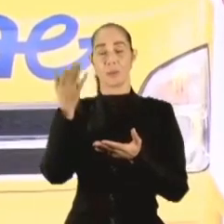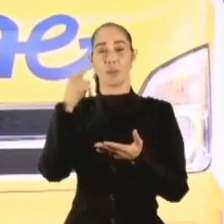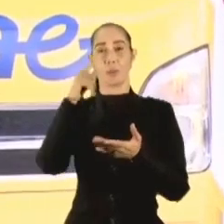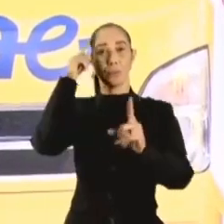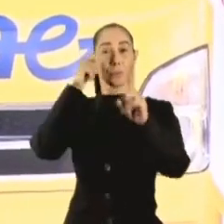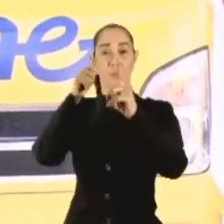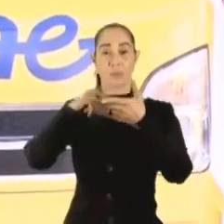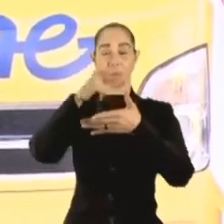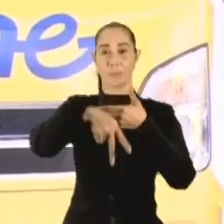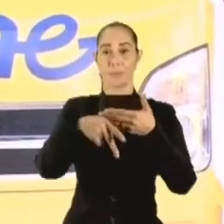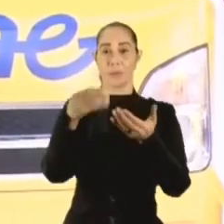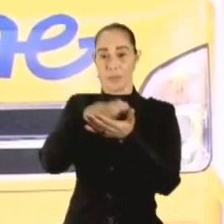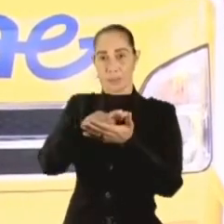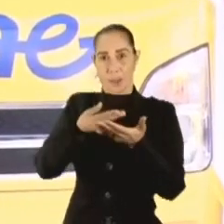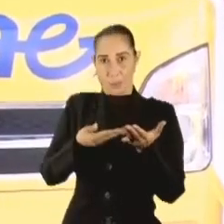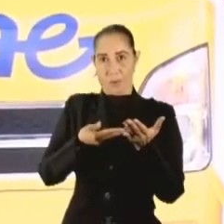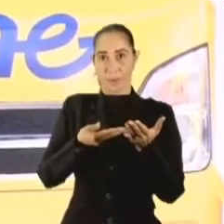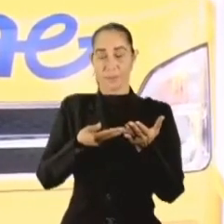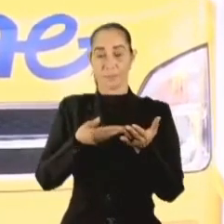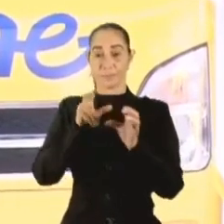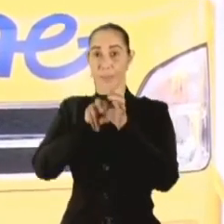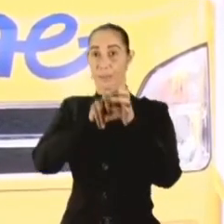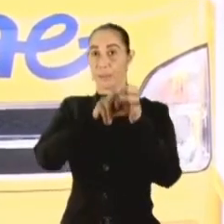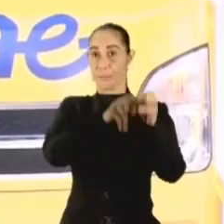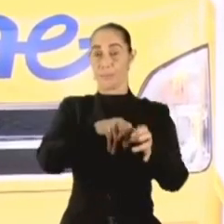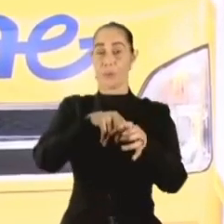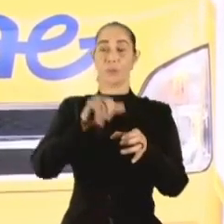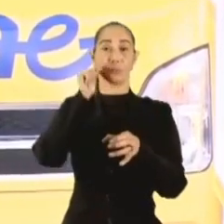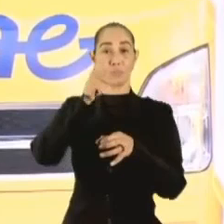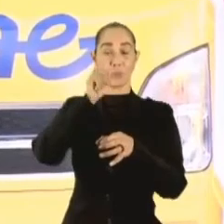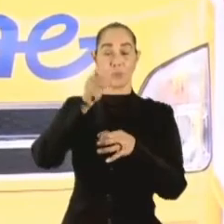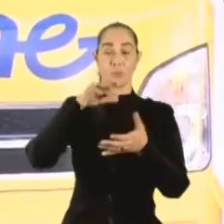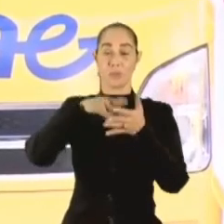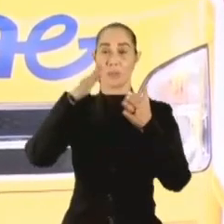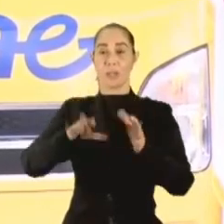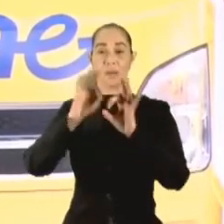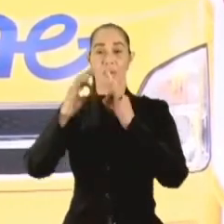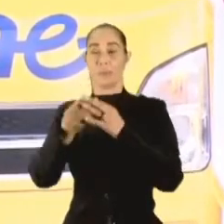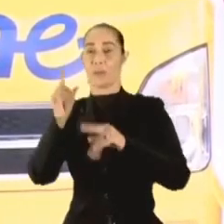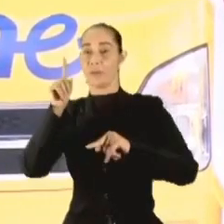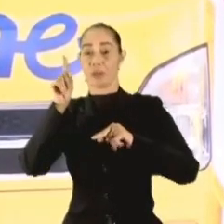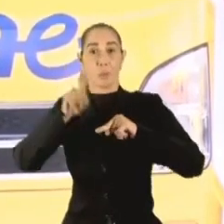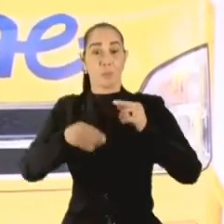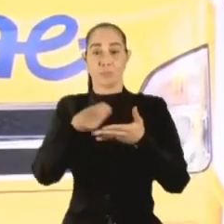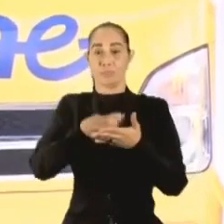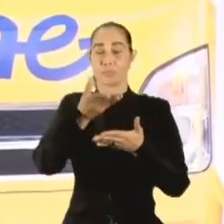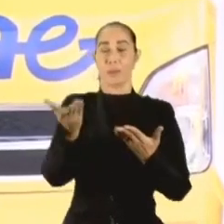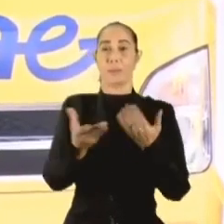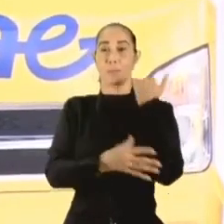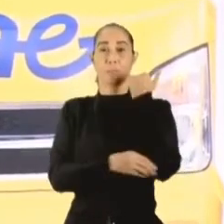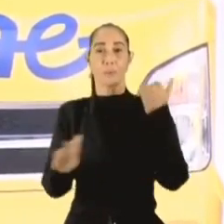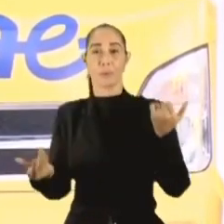de este programa además es ahorrar el transporte a muchos de las familias que de escasos